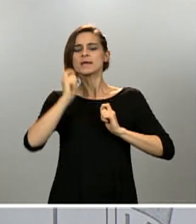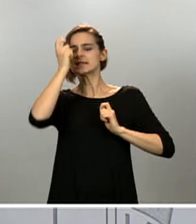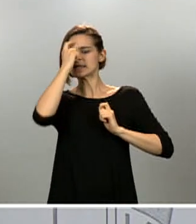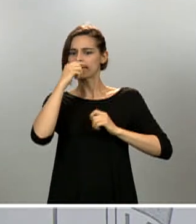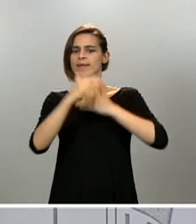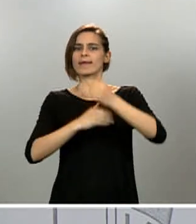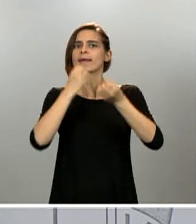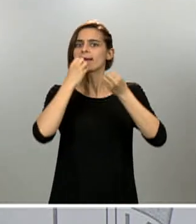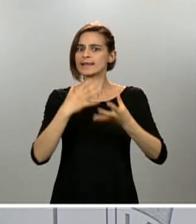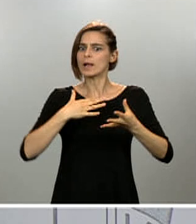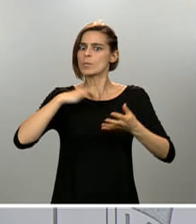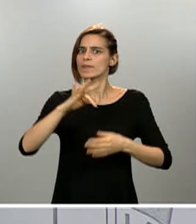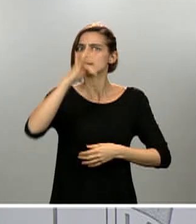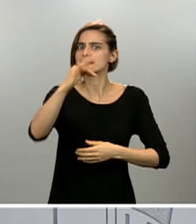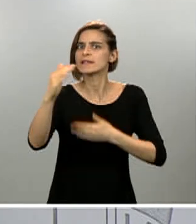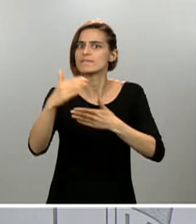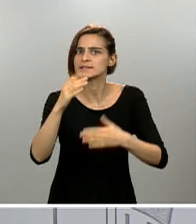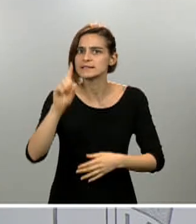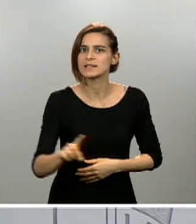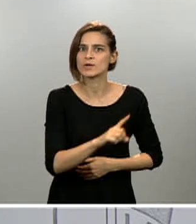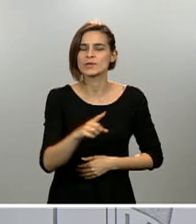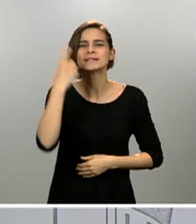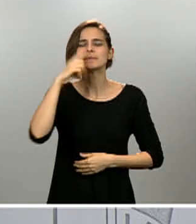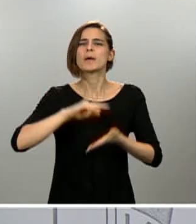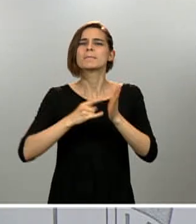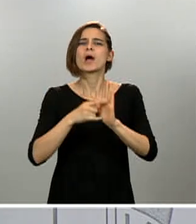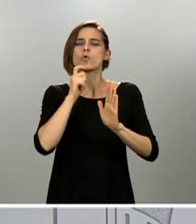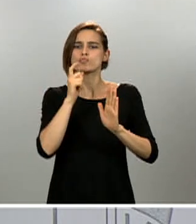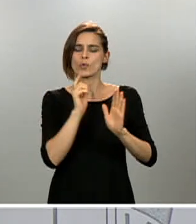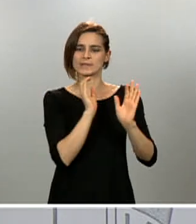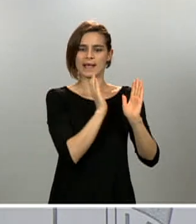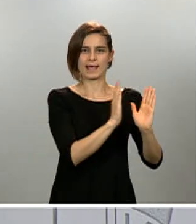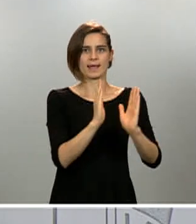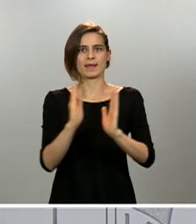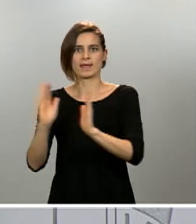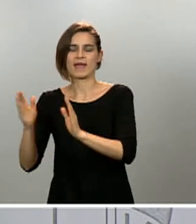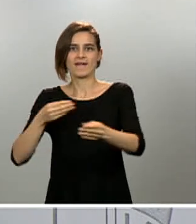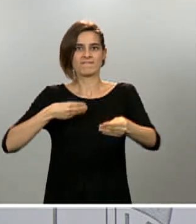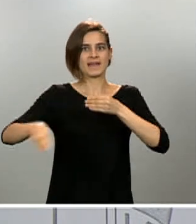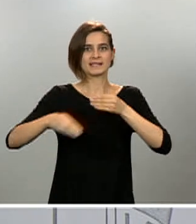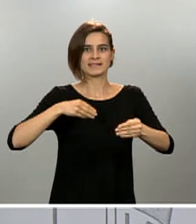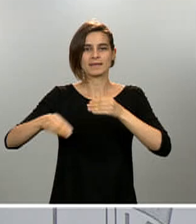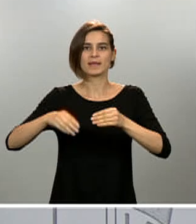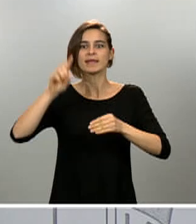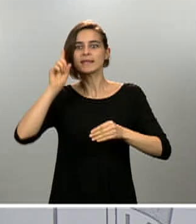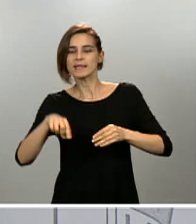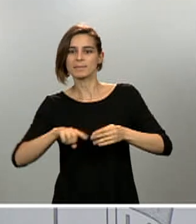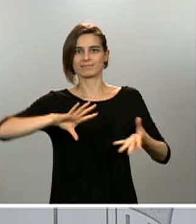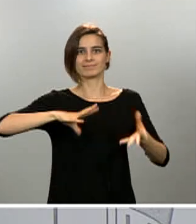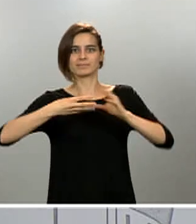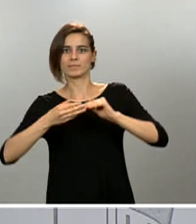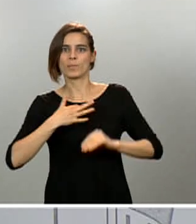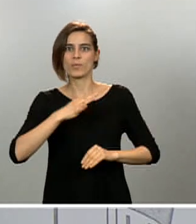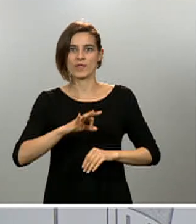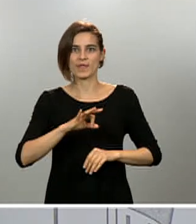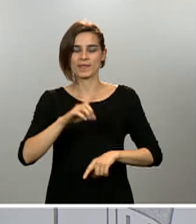un plan gradual, es un plan flexible y es un plan asimétrico que permite, por tanto, adaptar cada una de estas fases a la